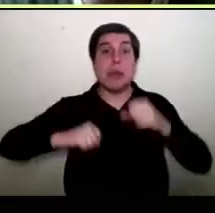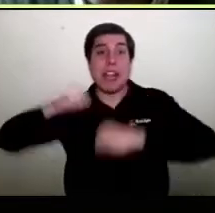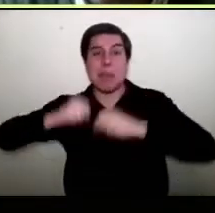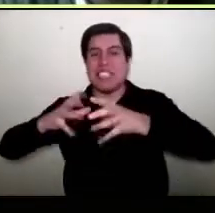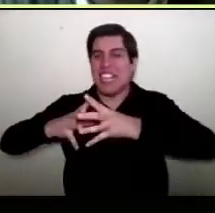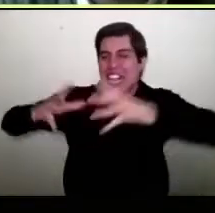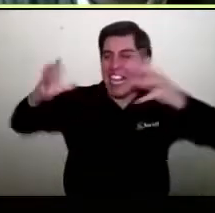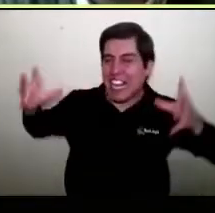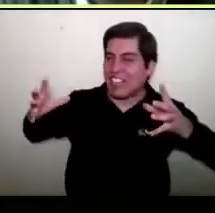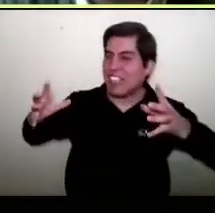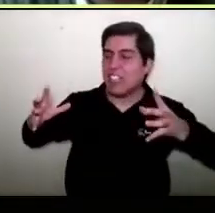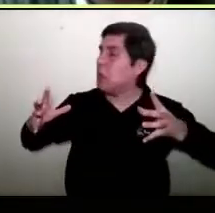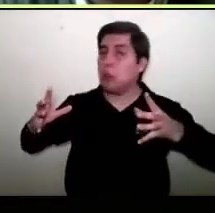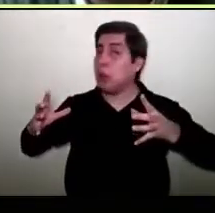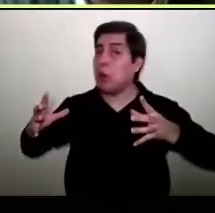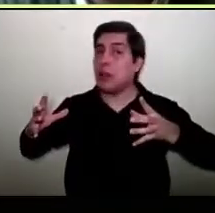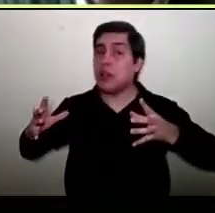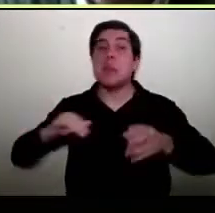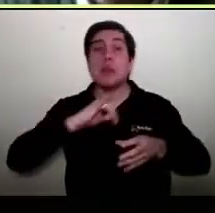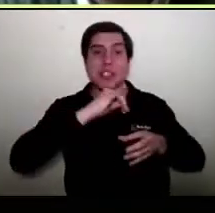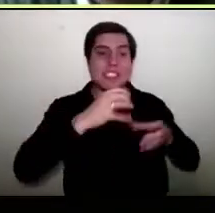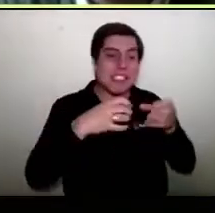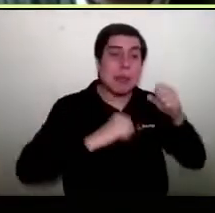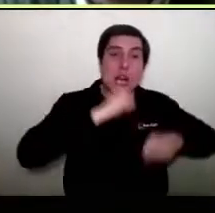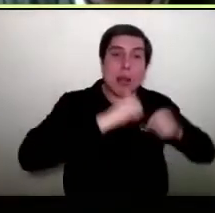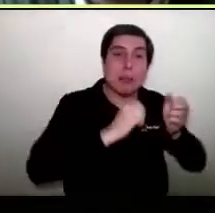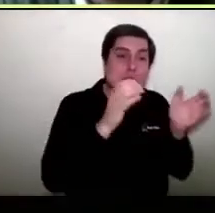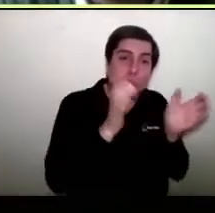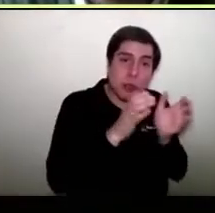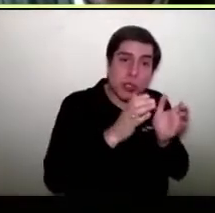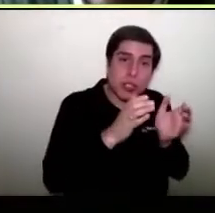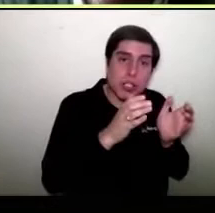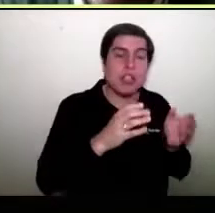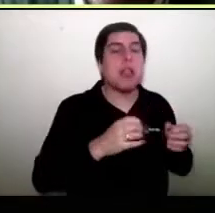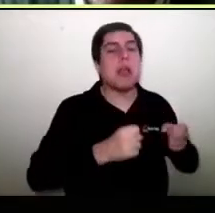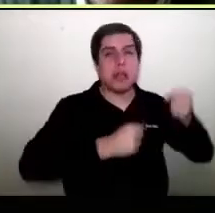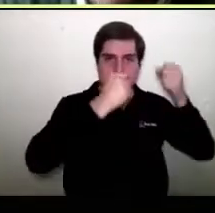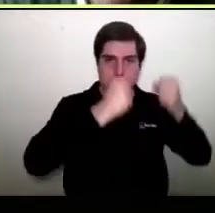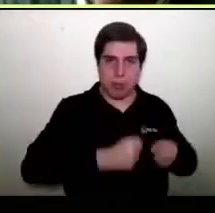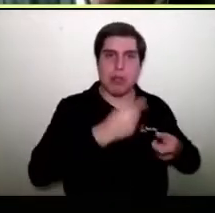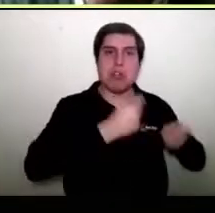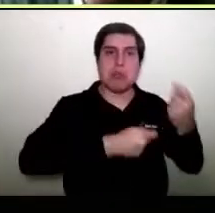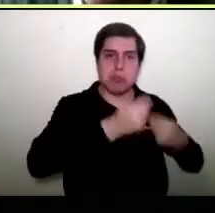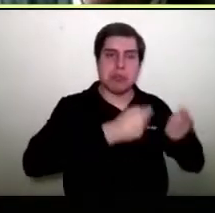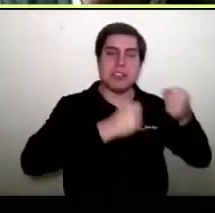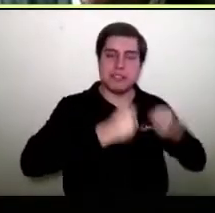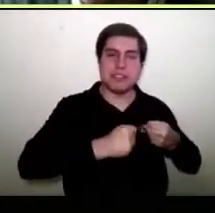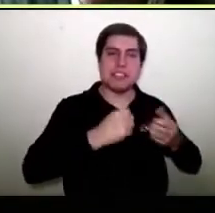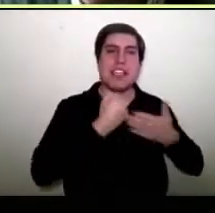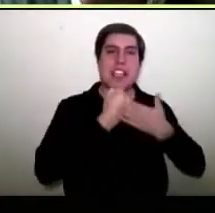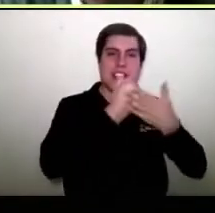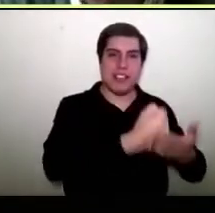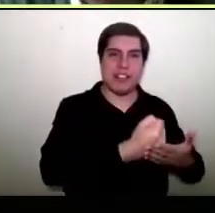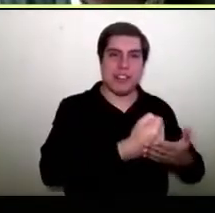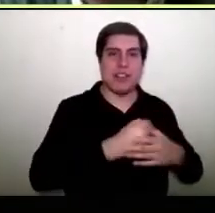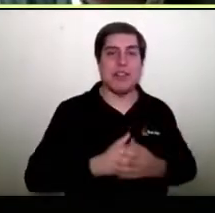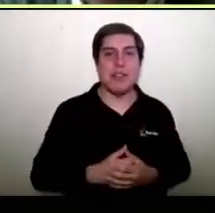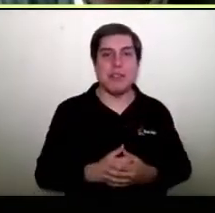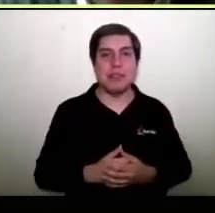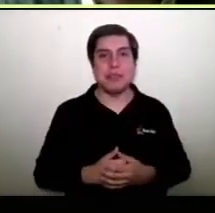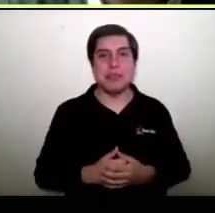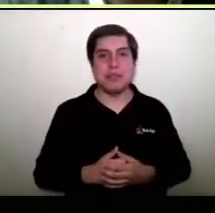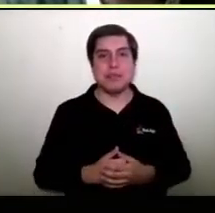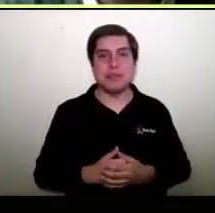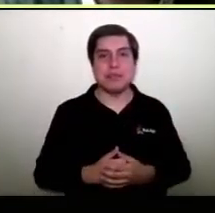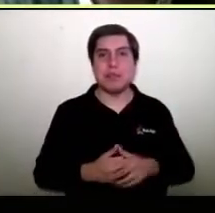sí para las pequeñas empresas, para los empresarios, para los emprendedores y para todos los que quieren hacer o vender. Por lo tanto, te debo de contar una muy buena noticia. Tú sigues